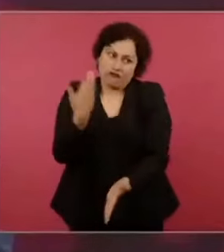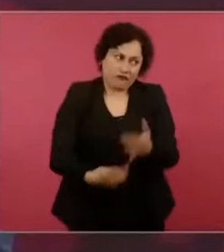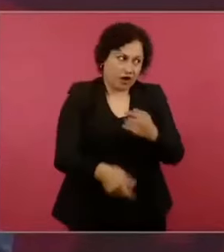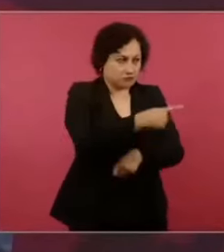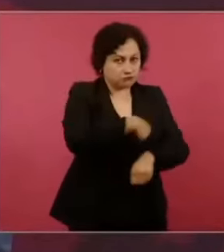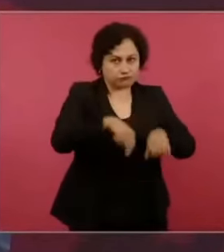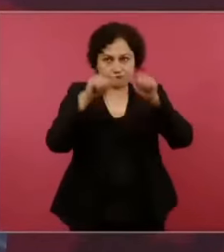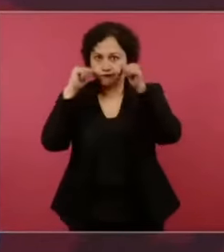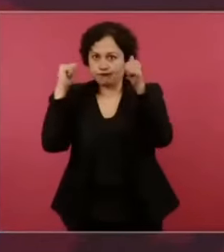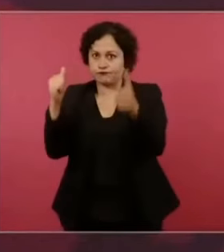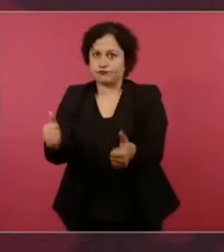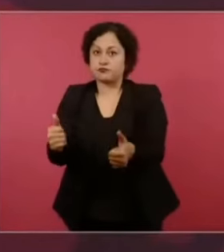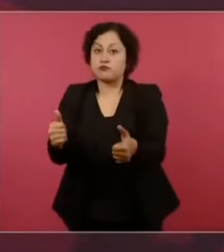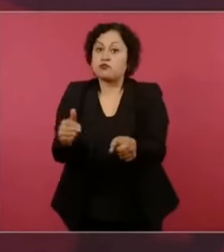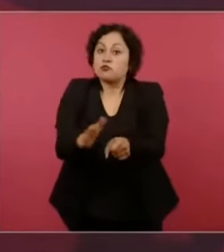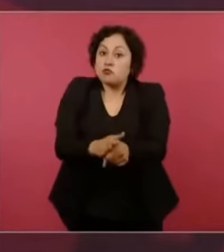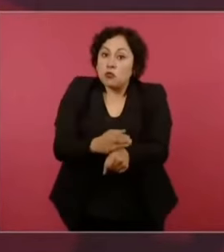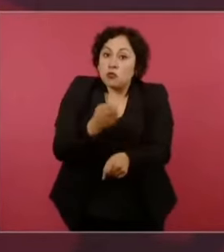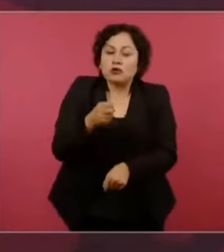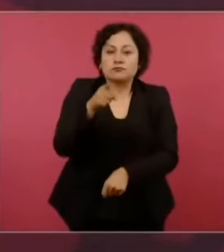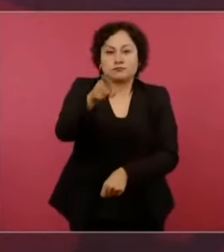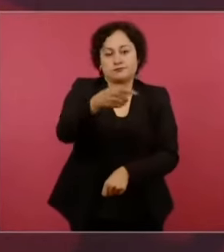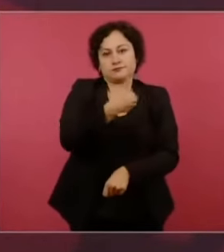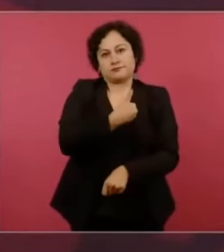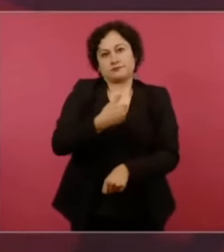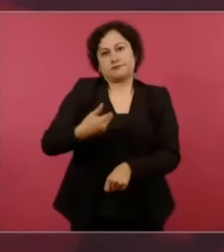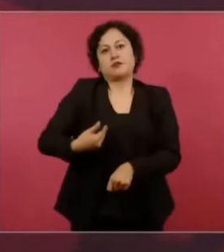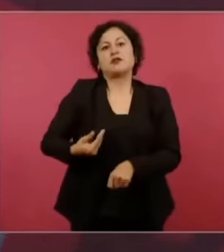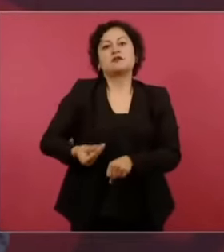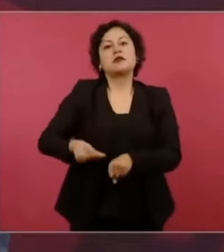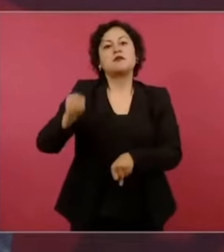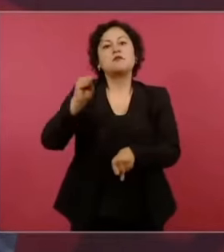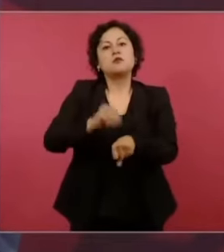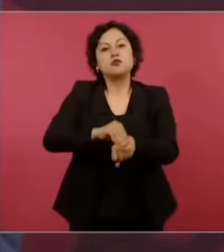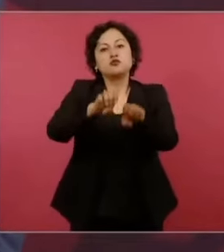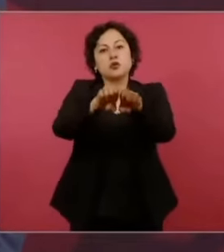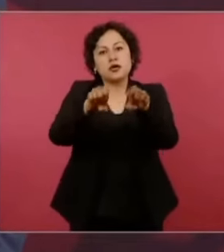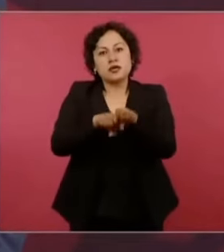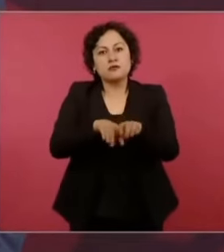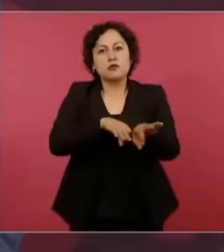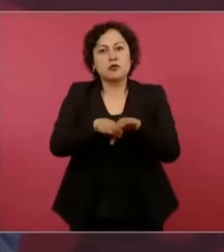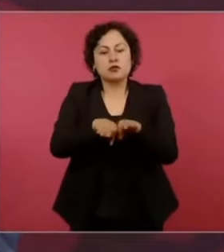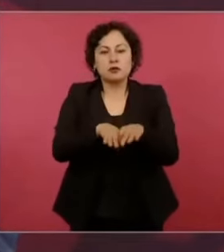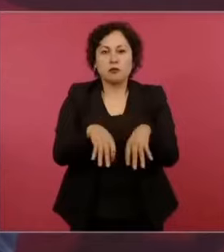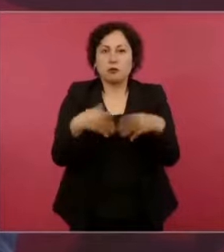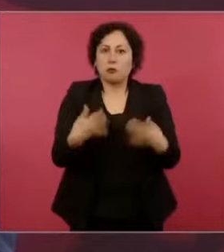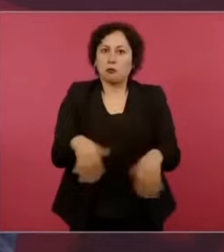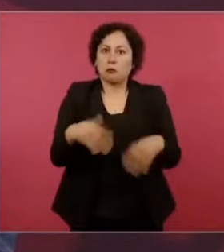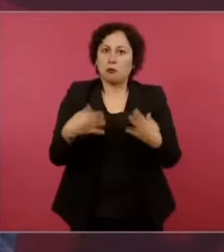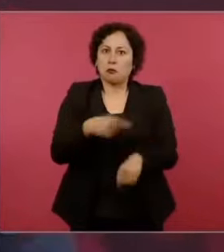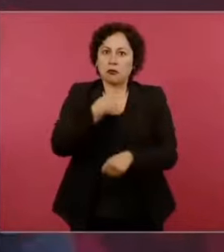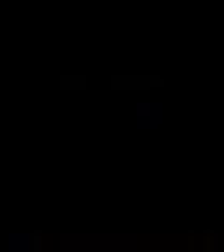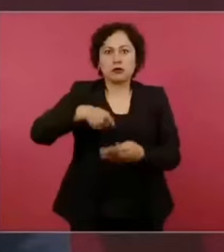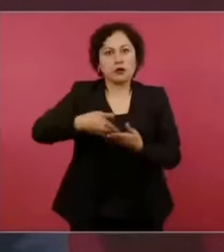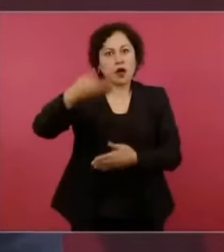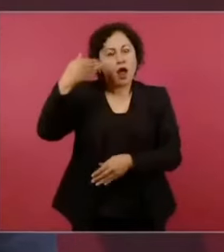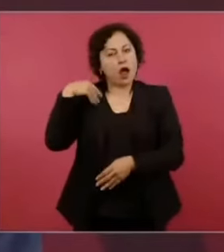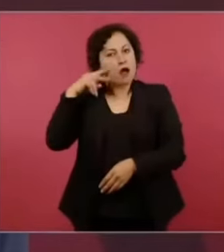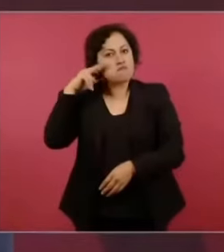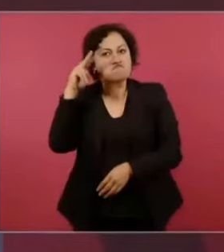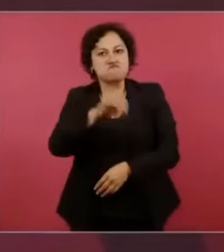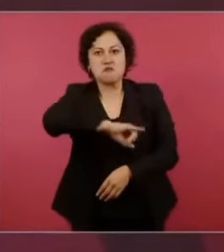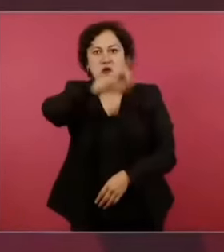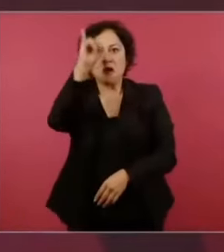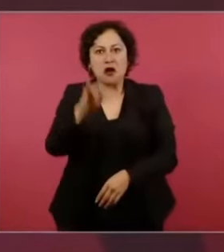estructuró un equipo de trabajo muy interesante que no habíamos visto nosotros en el sistema de salud, que